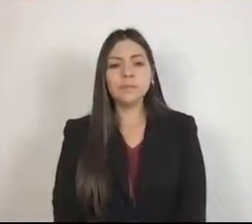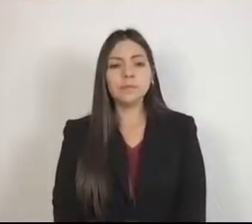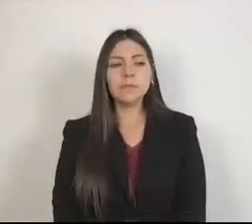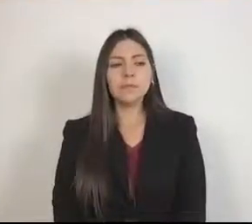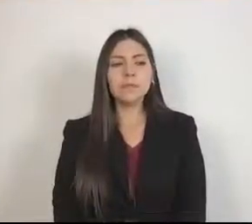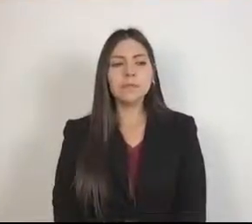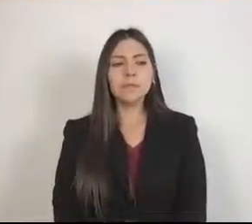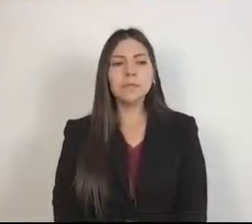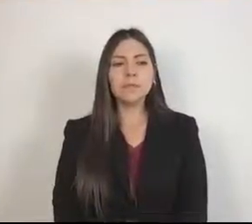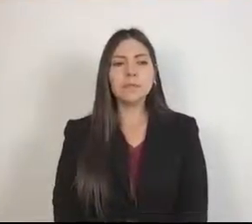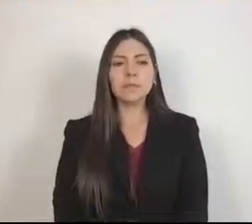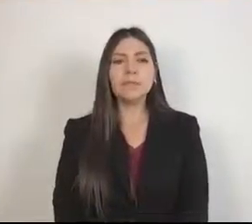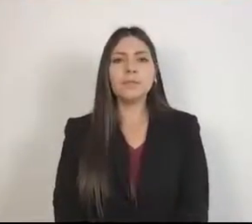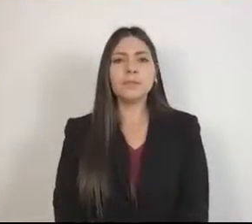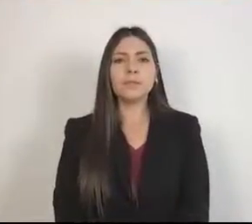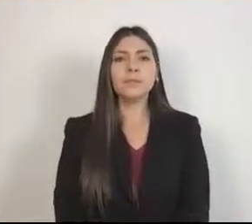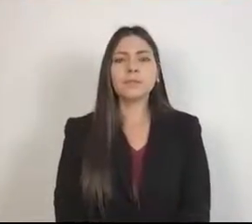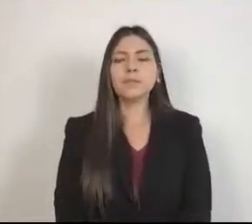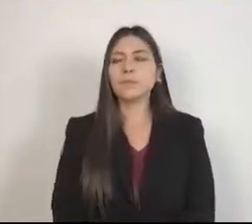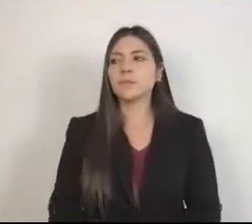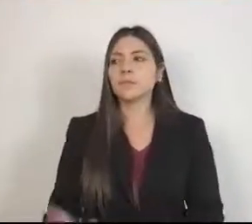Con el permiso de la mesa,